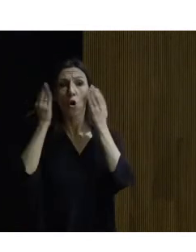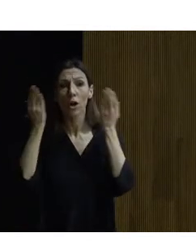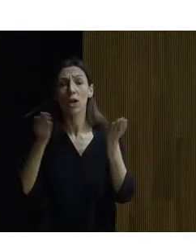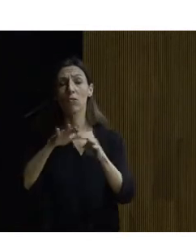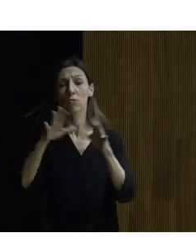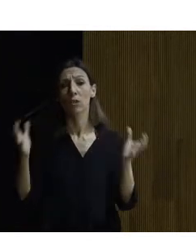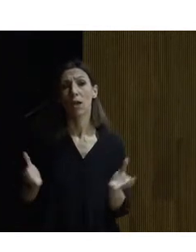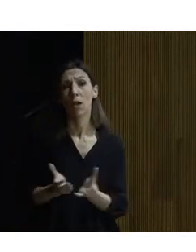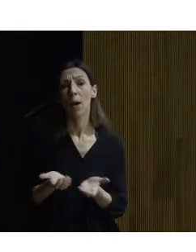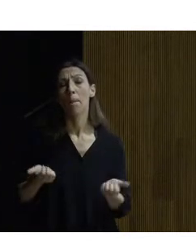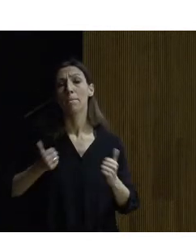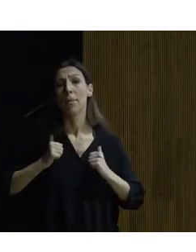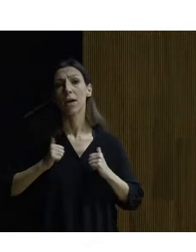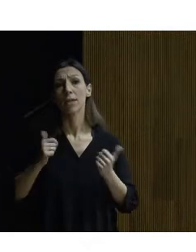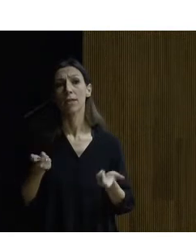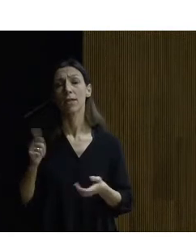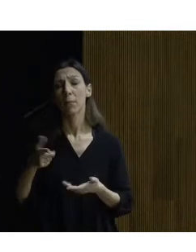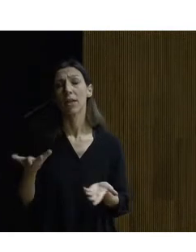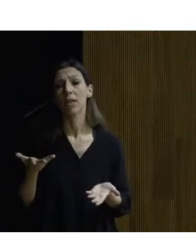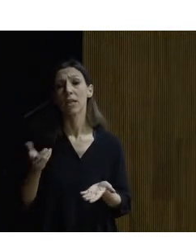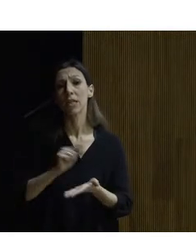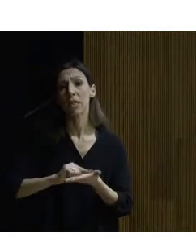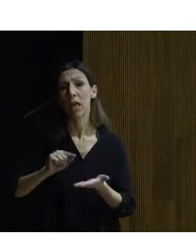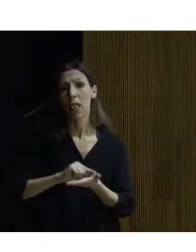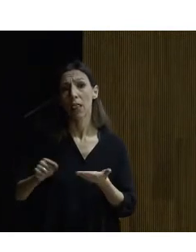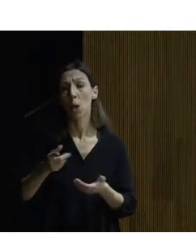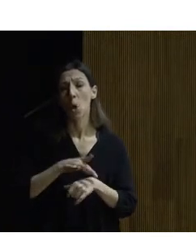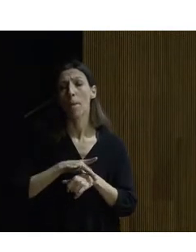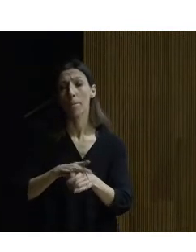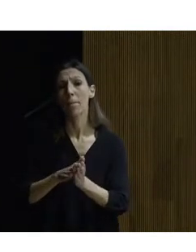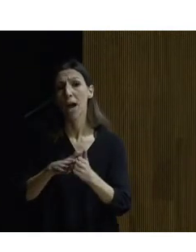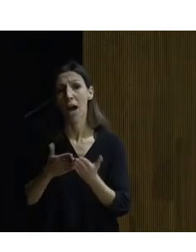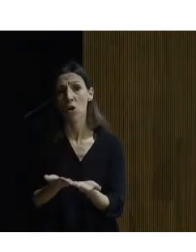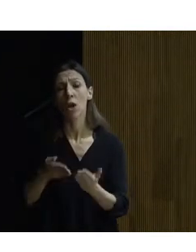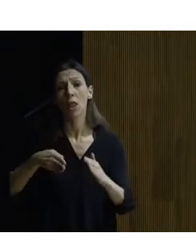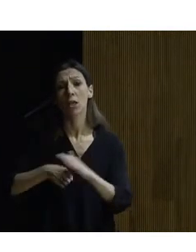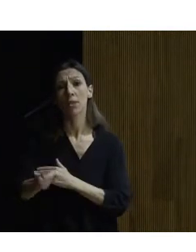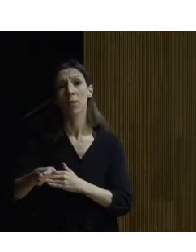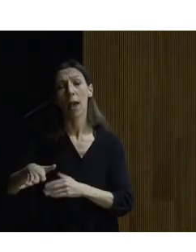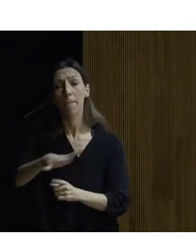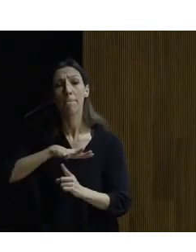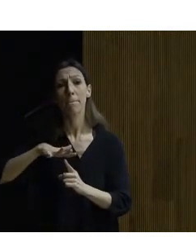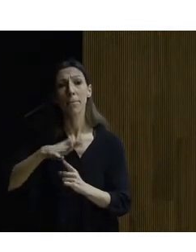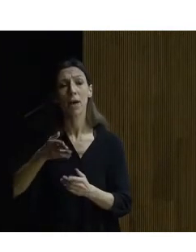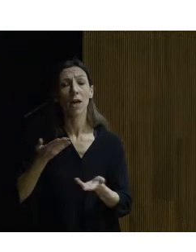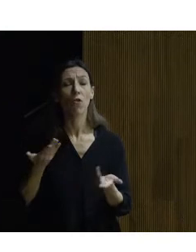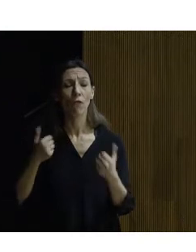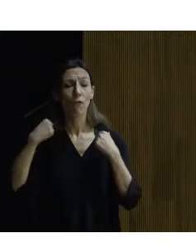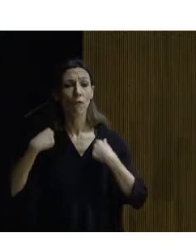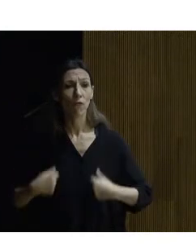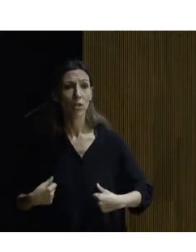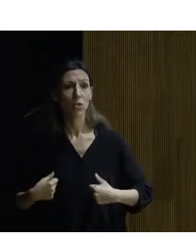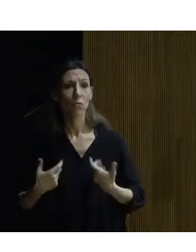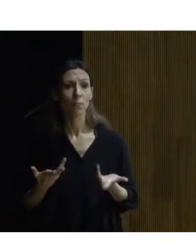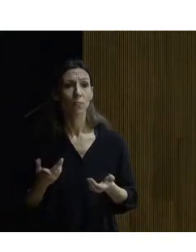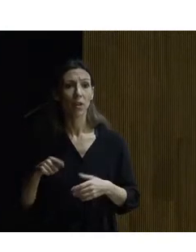másters es co-redactor del manual del curso básico de accesibilidad al medio físico redactor del manual para un turismo accesible encargado por